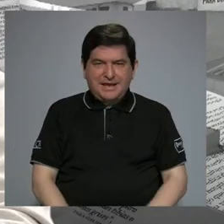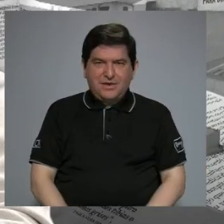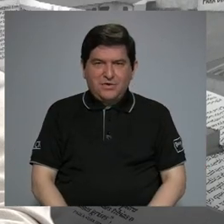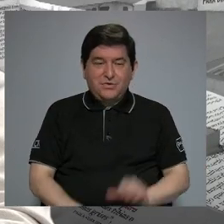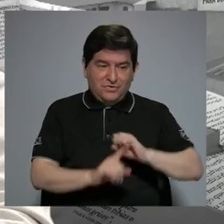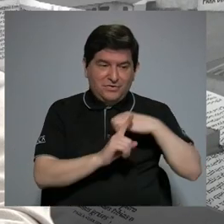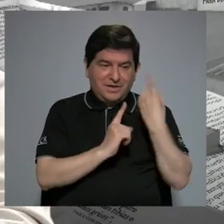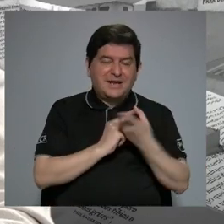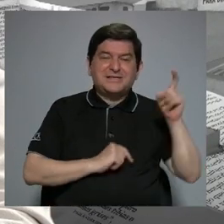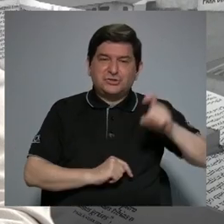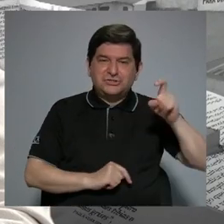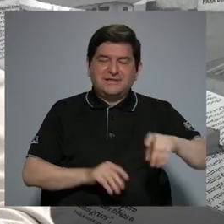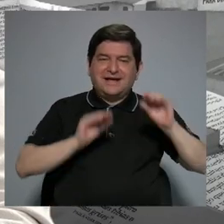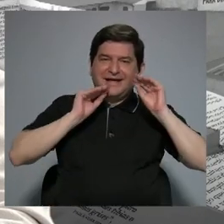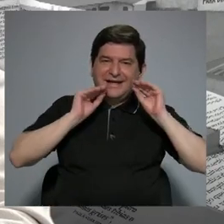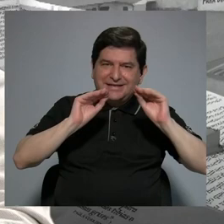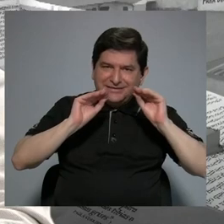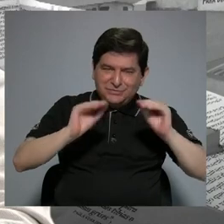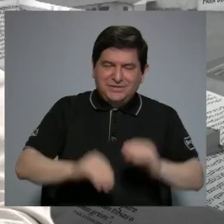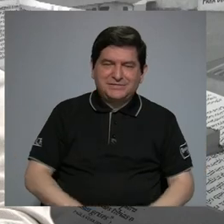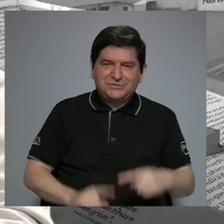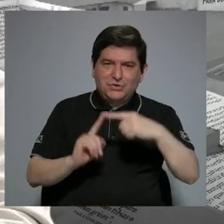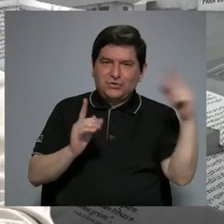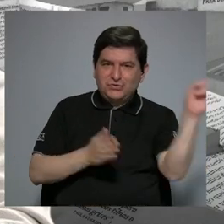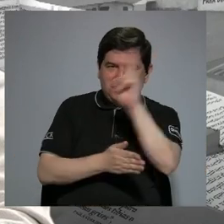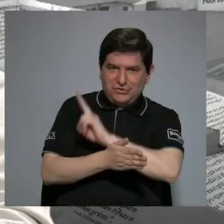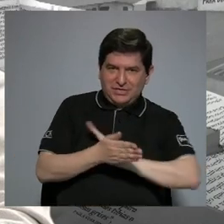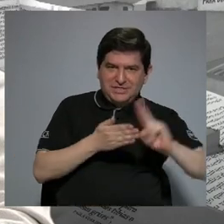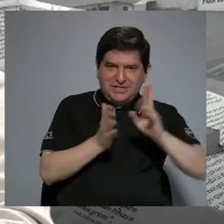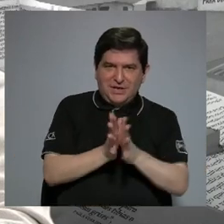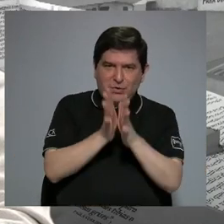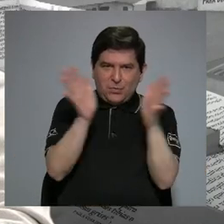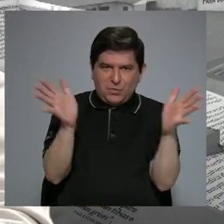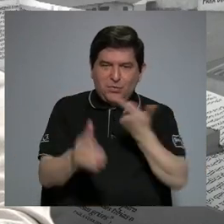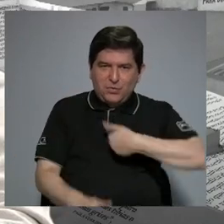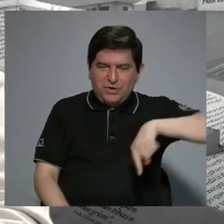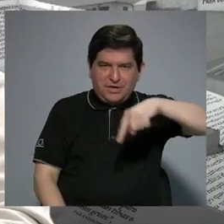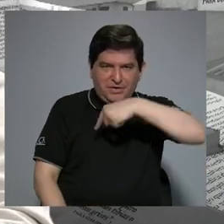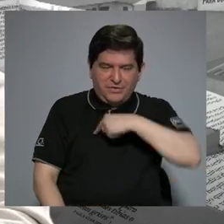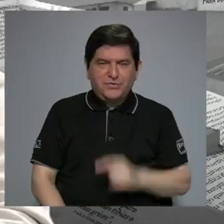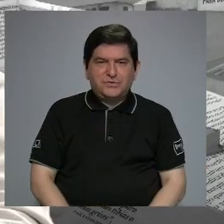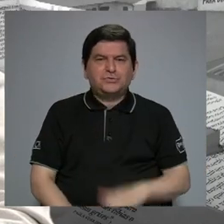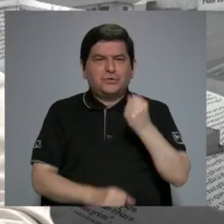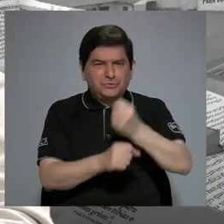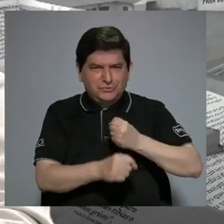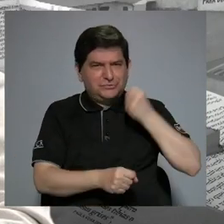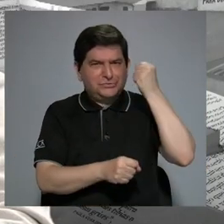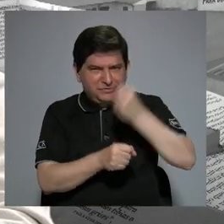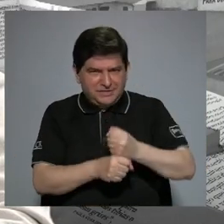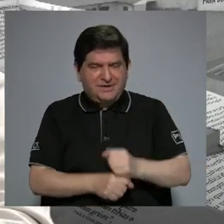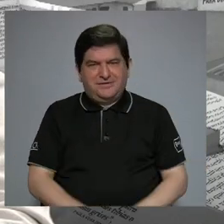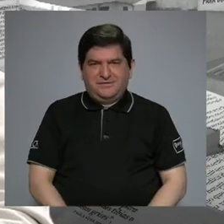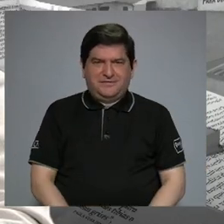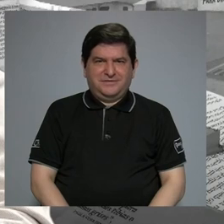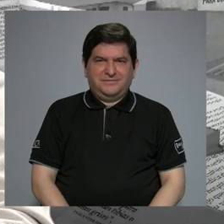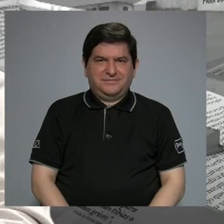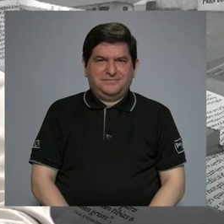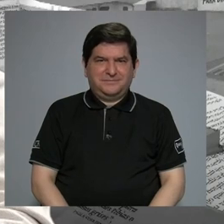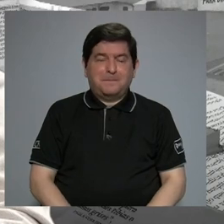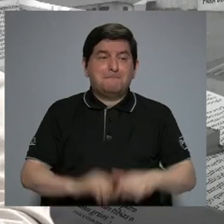nuestra sociedad. Desde la universidad pública, nosotros tenemos que hacer un esfuerzo por cada vez